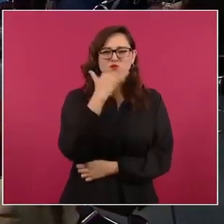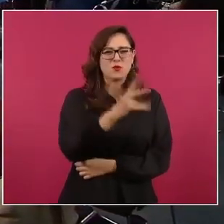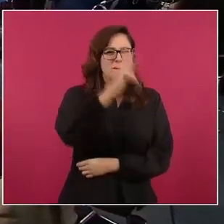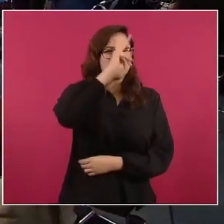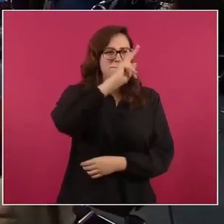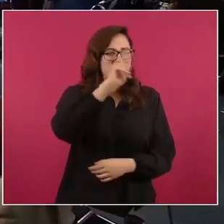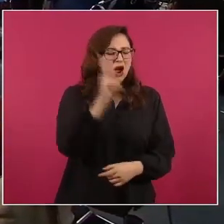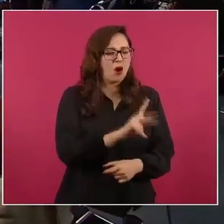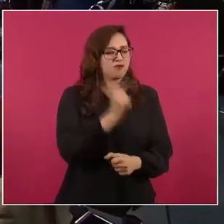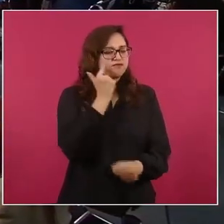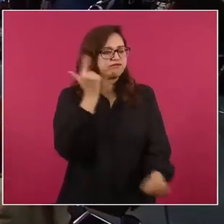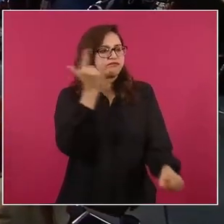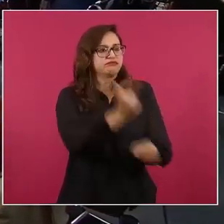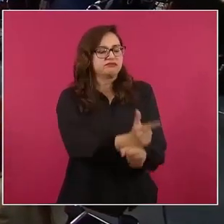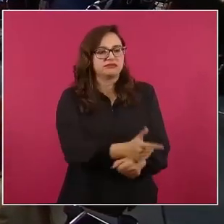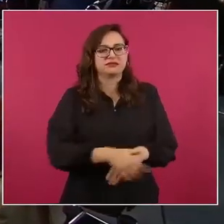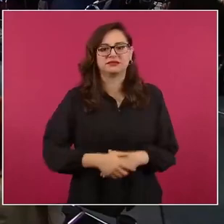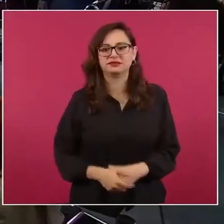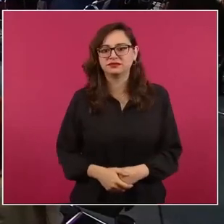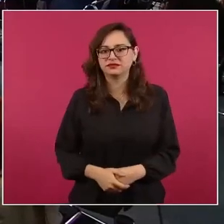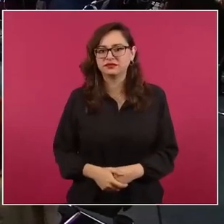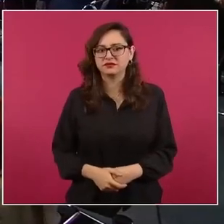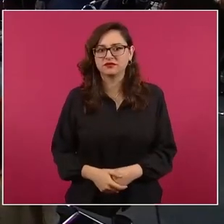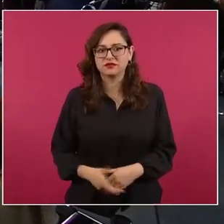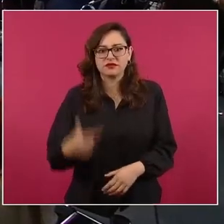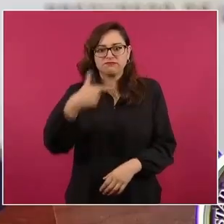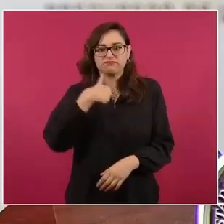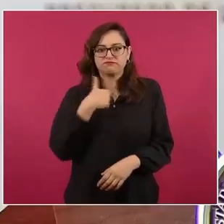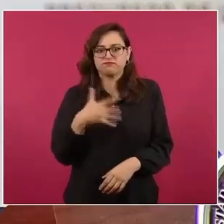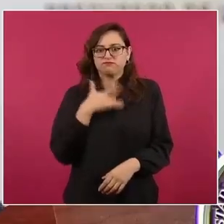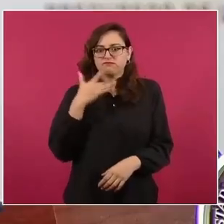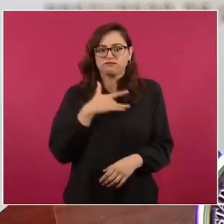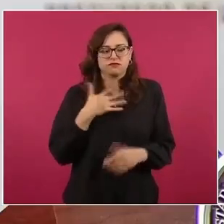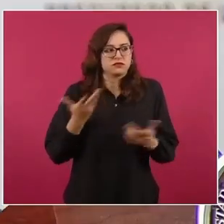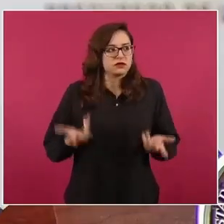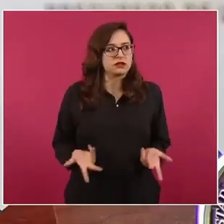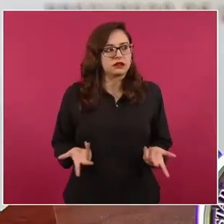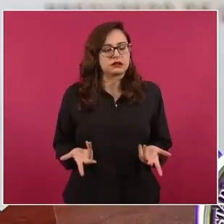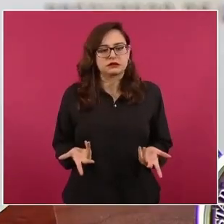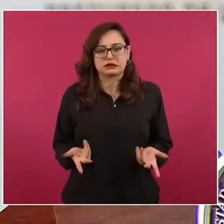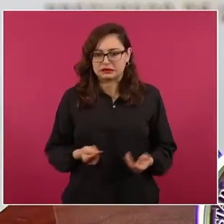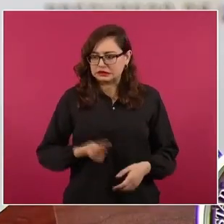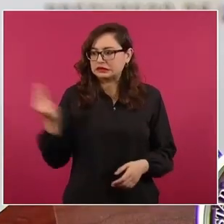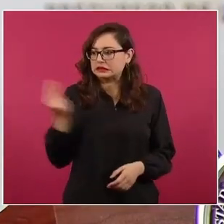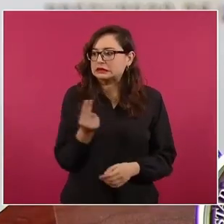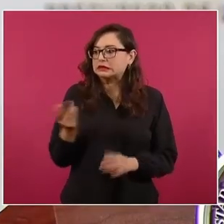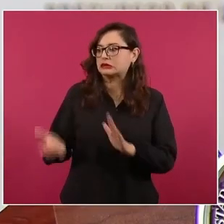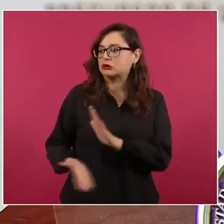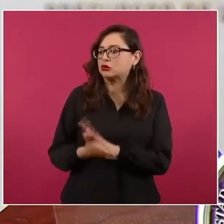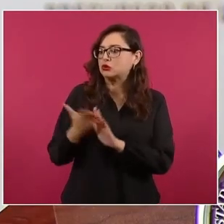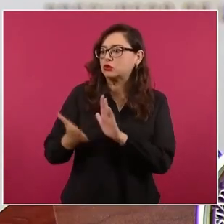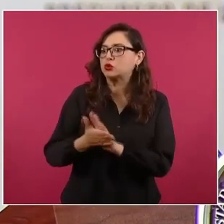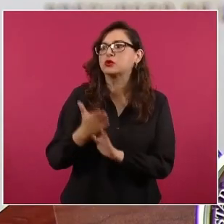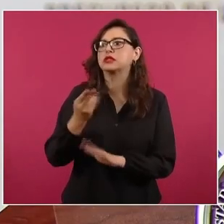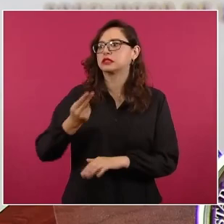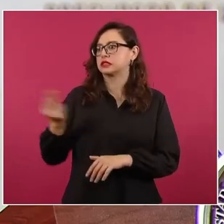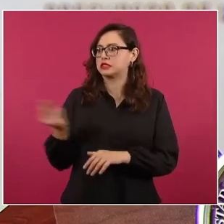Entonces, ¿cómo hacemos un tren, el Tren Maya,